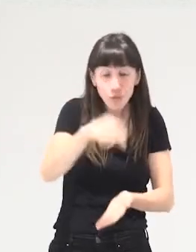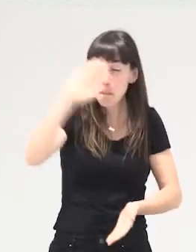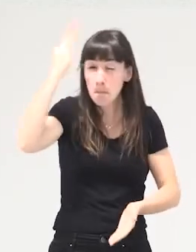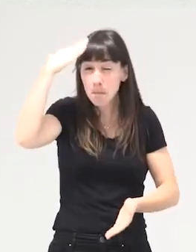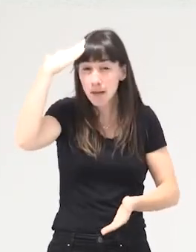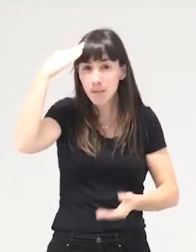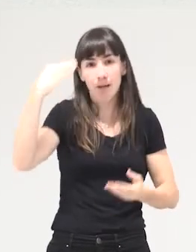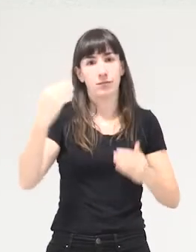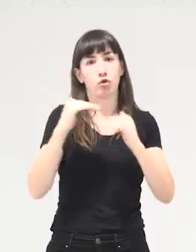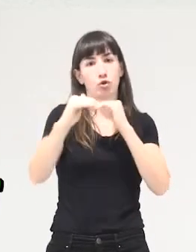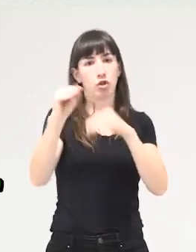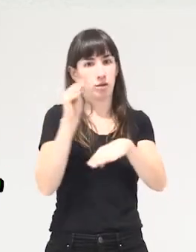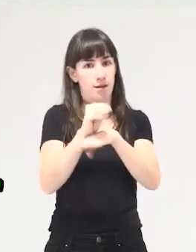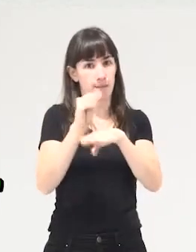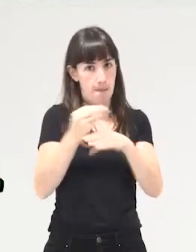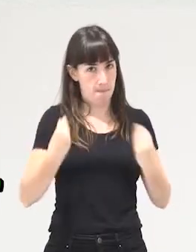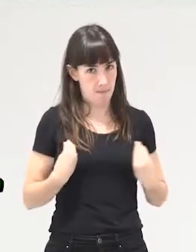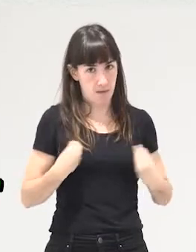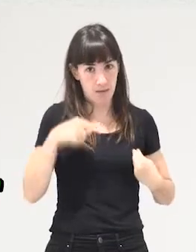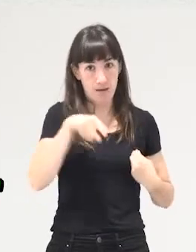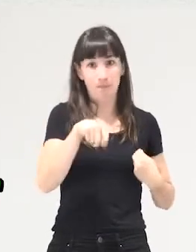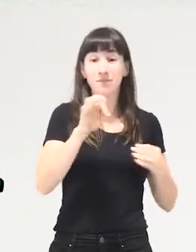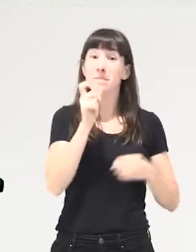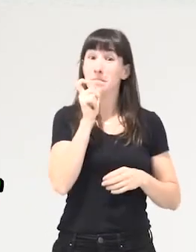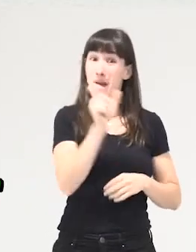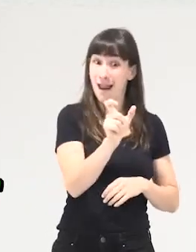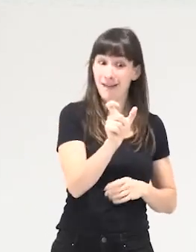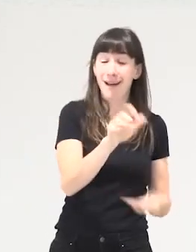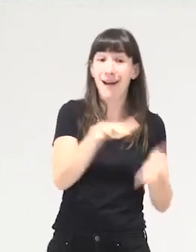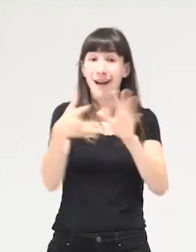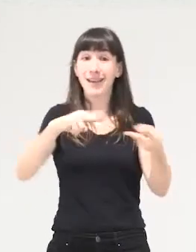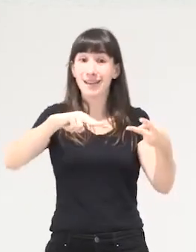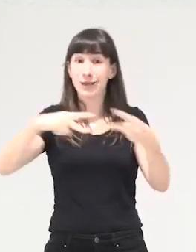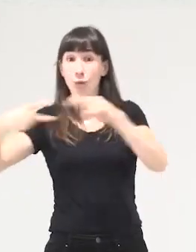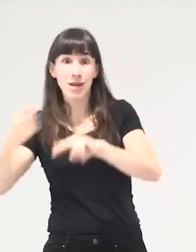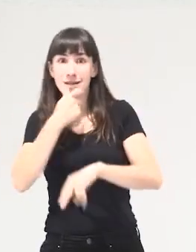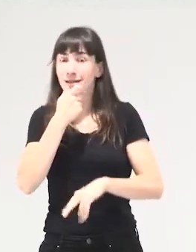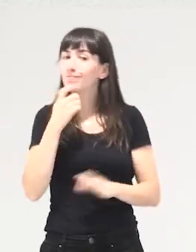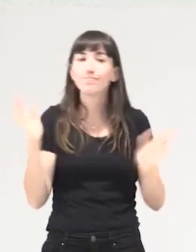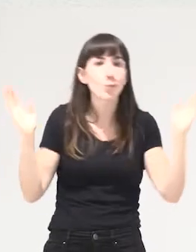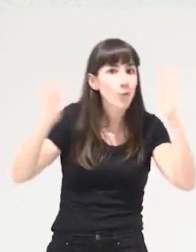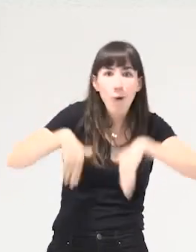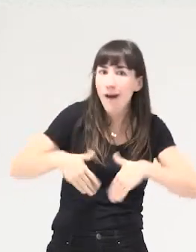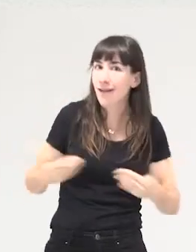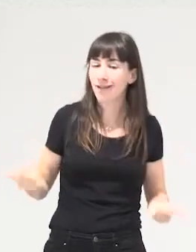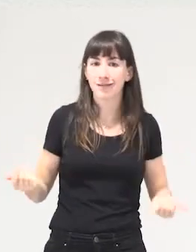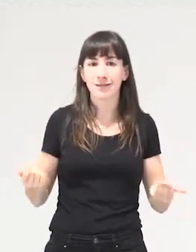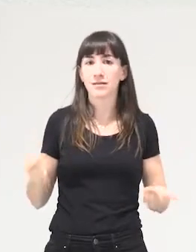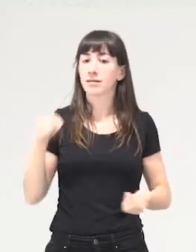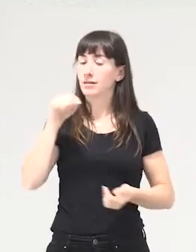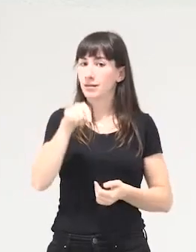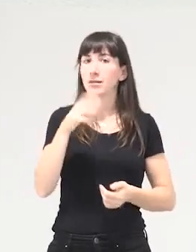propio que, insisto, por ejemplo, la idea de sostenibilidad de vida en inglés no existe, o sea, es que no tenemos traducción. Lo que está sucediendo en el